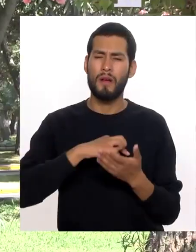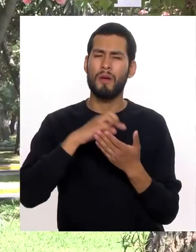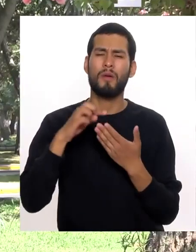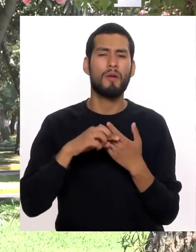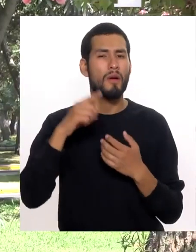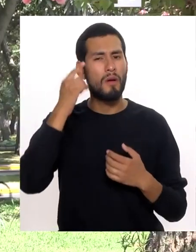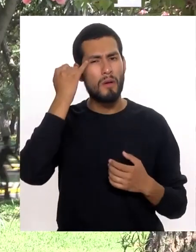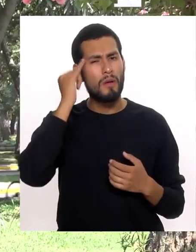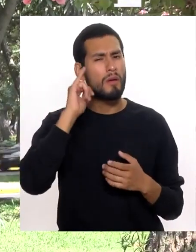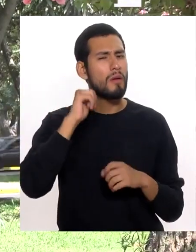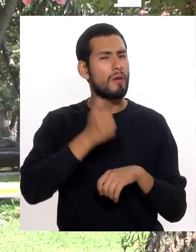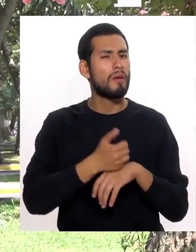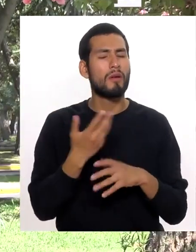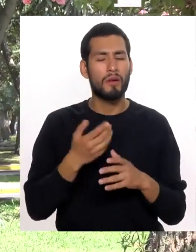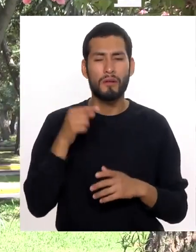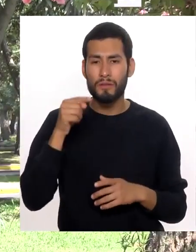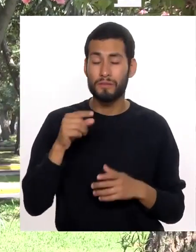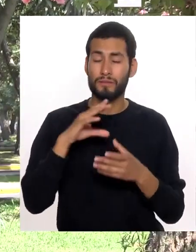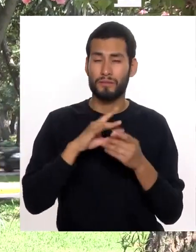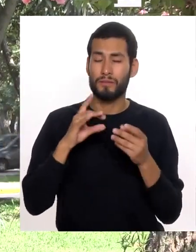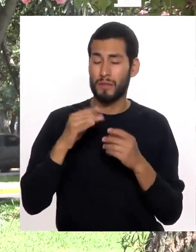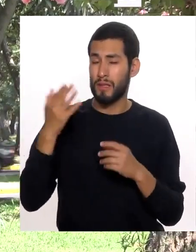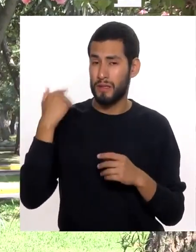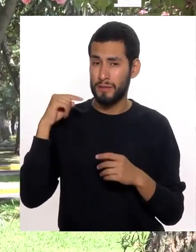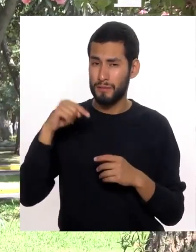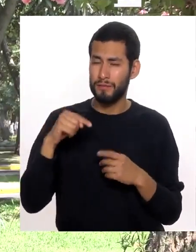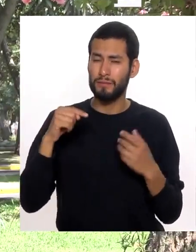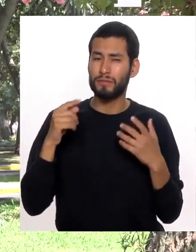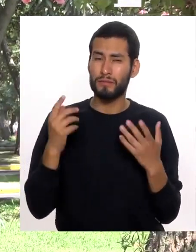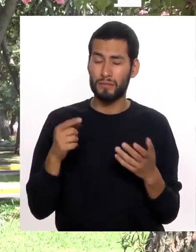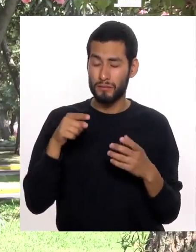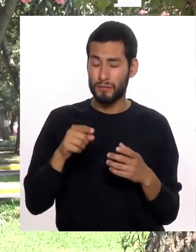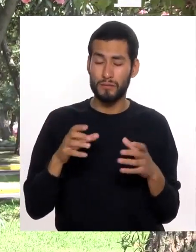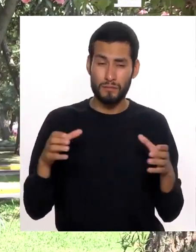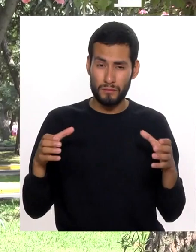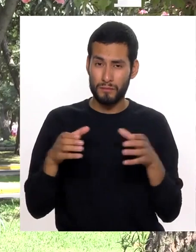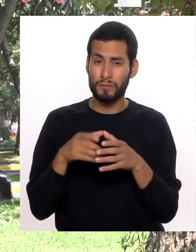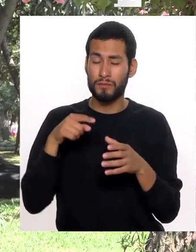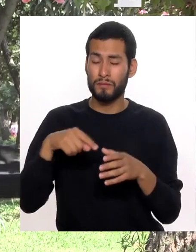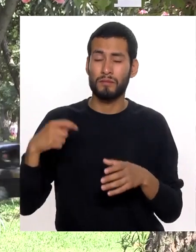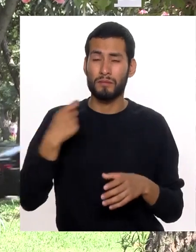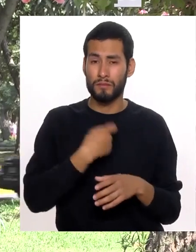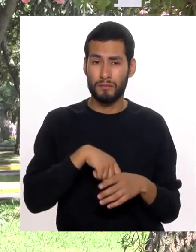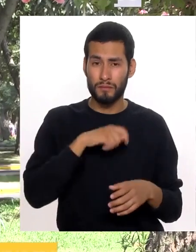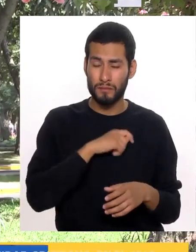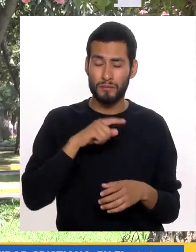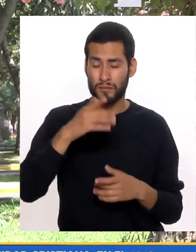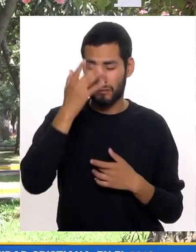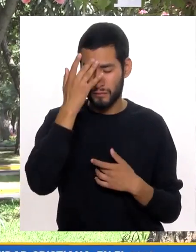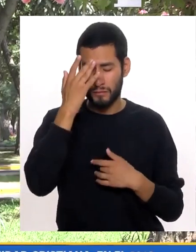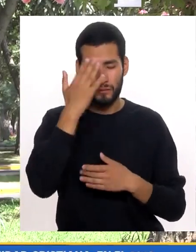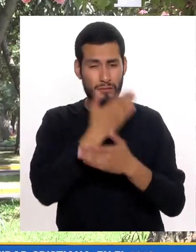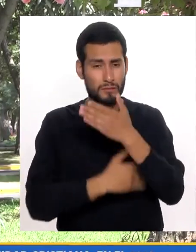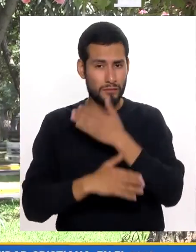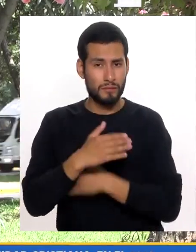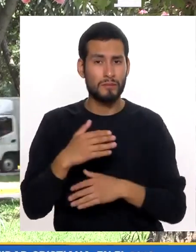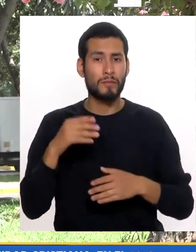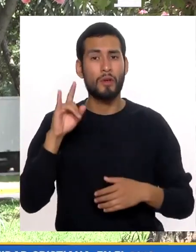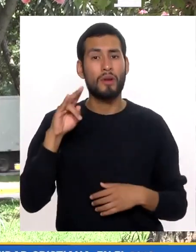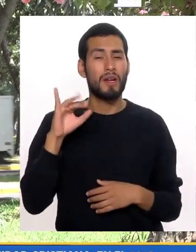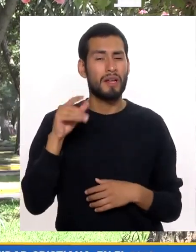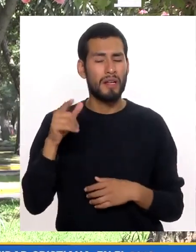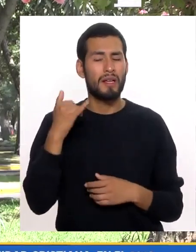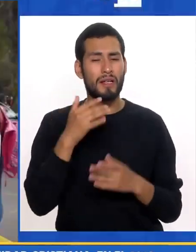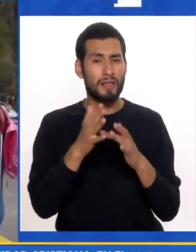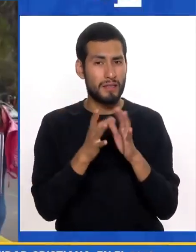El proyecto Nace En un marco Histórico De encuentro De la confederación Española De personas Enfermas Y con